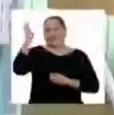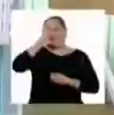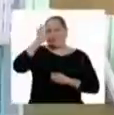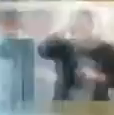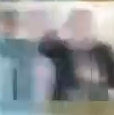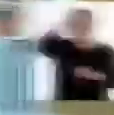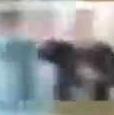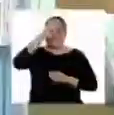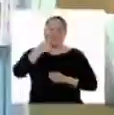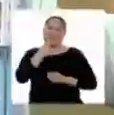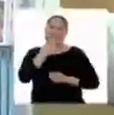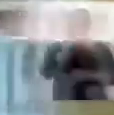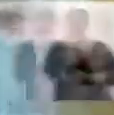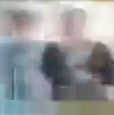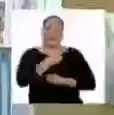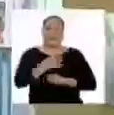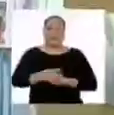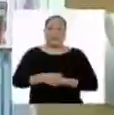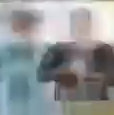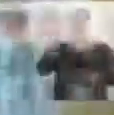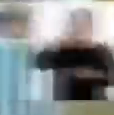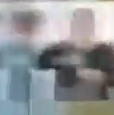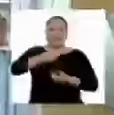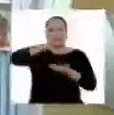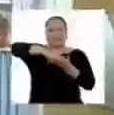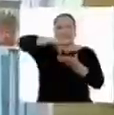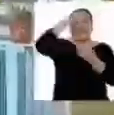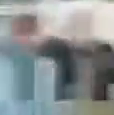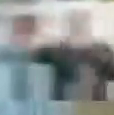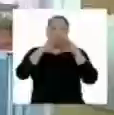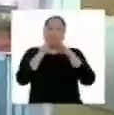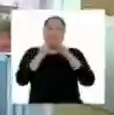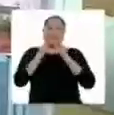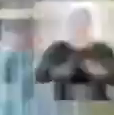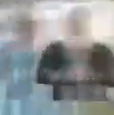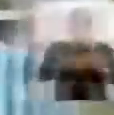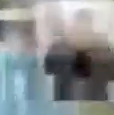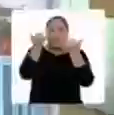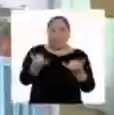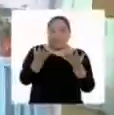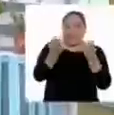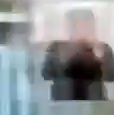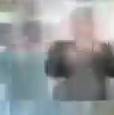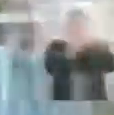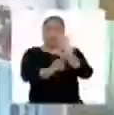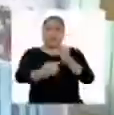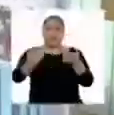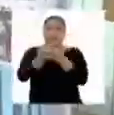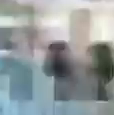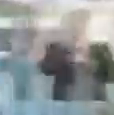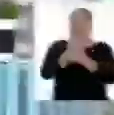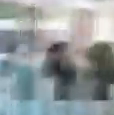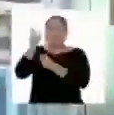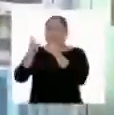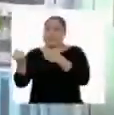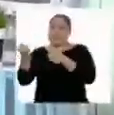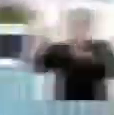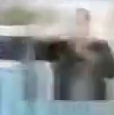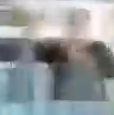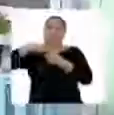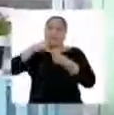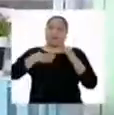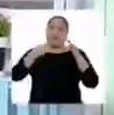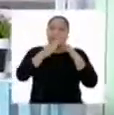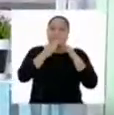Hola chicas y chicos de segunda vez secundaria, esto es Aprenda en Casa. Hoy les quiero presentar a los nuevos miembros de mi hogar,